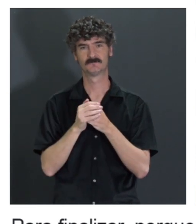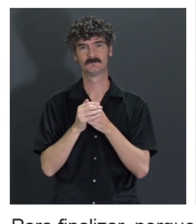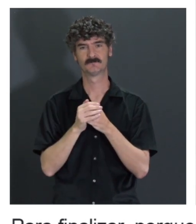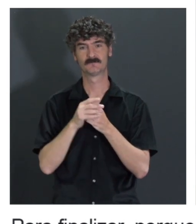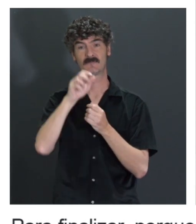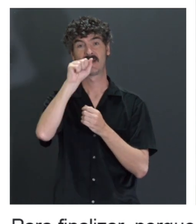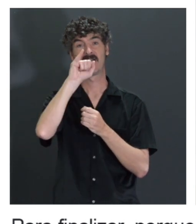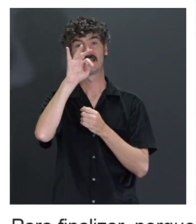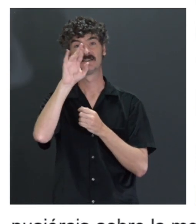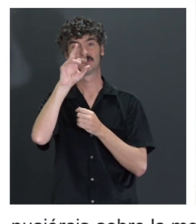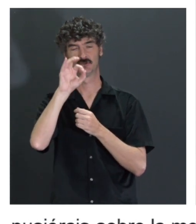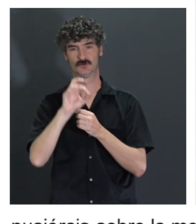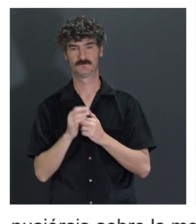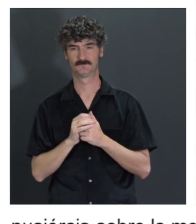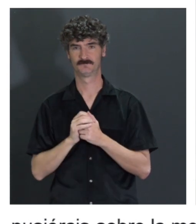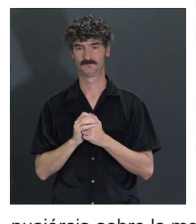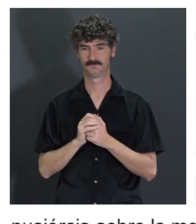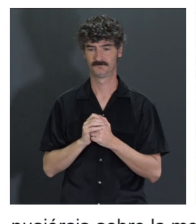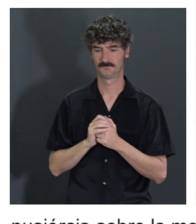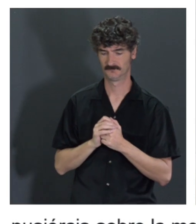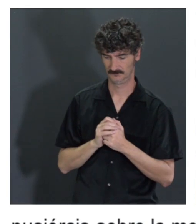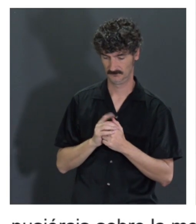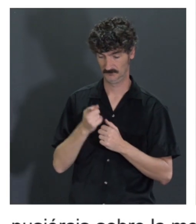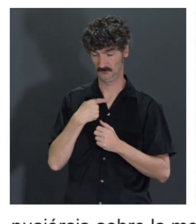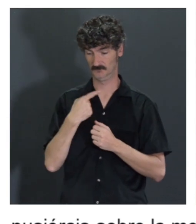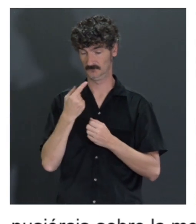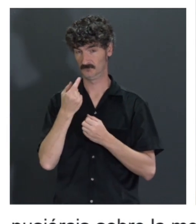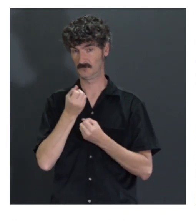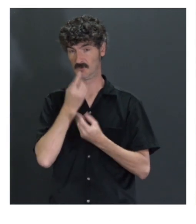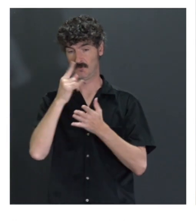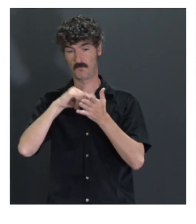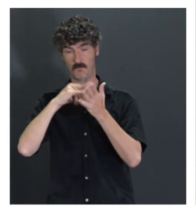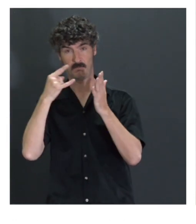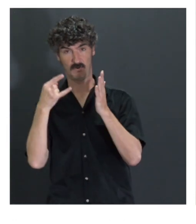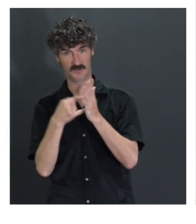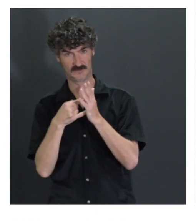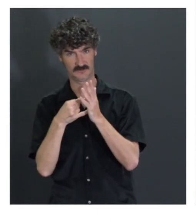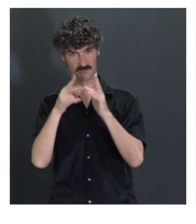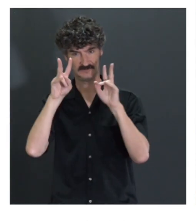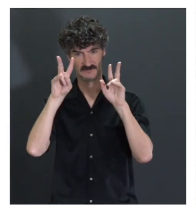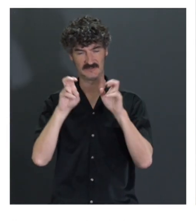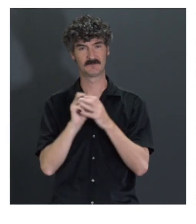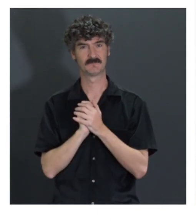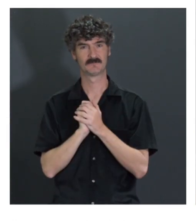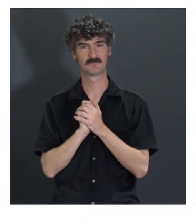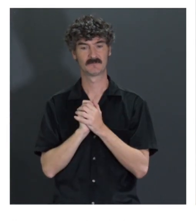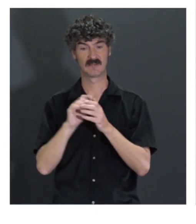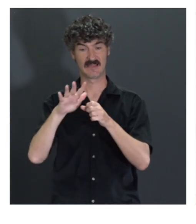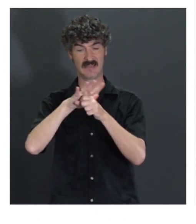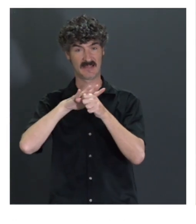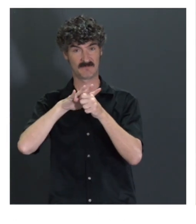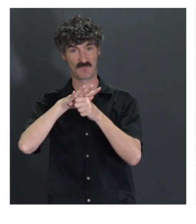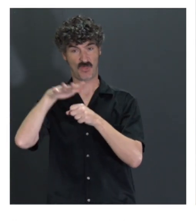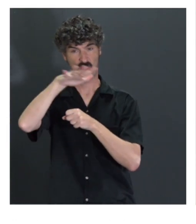¿Aitor? Bueno, nosotros comentábamos antes el proyecto este que teníamos sobre áreas rurales,